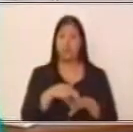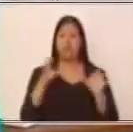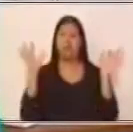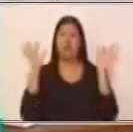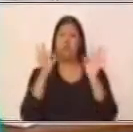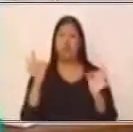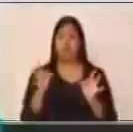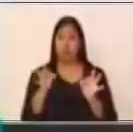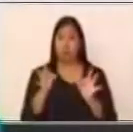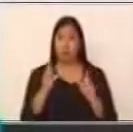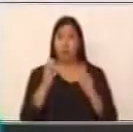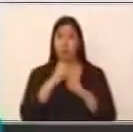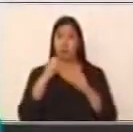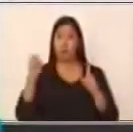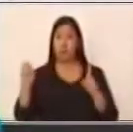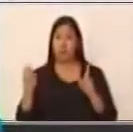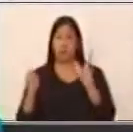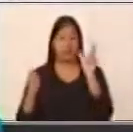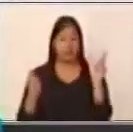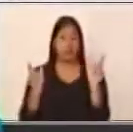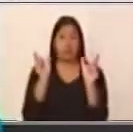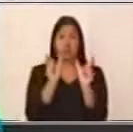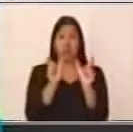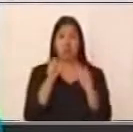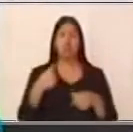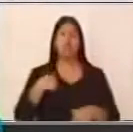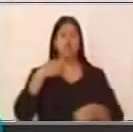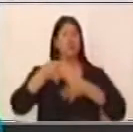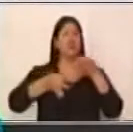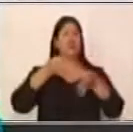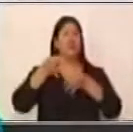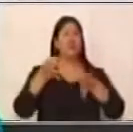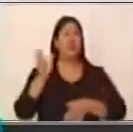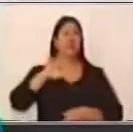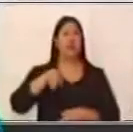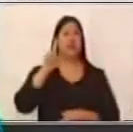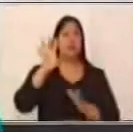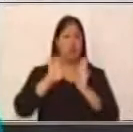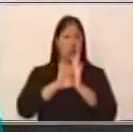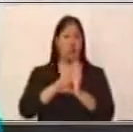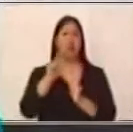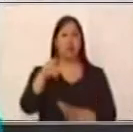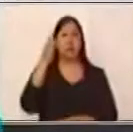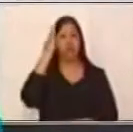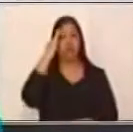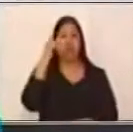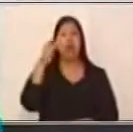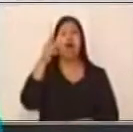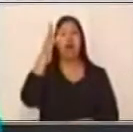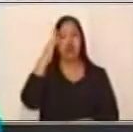Ya te voy a explicar más adelante un ejemplo para que tú logres identificar las proposiciones.